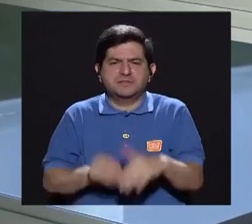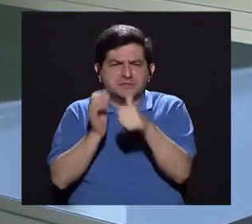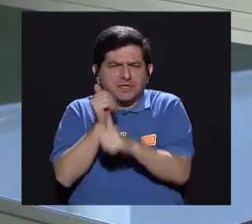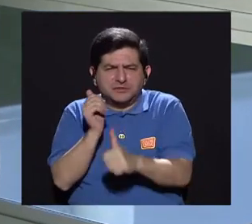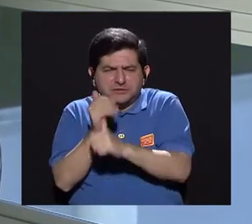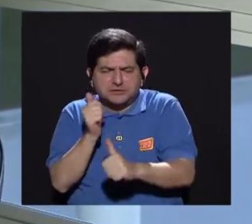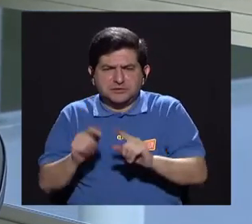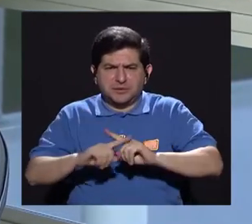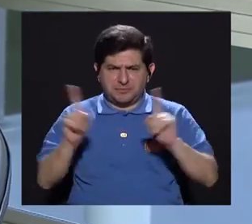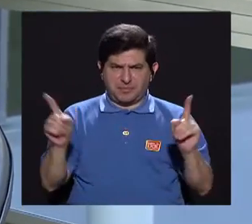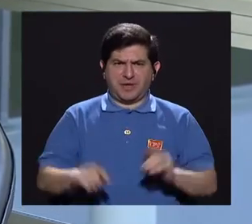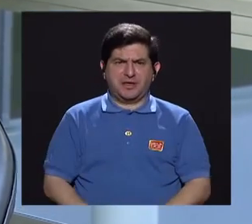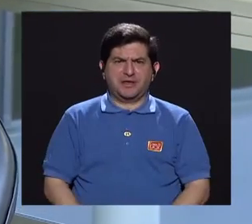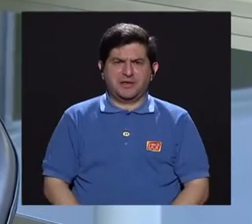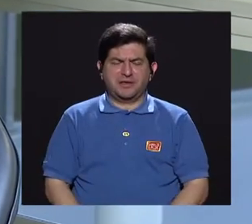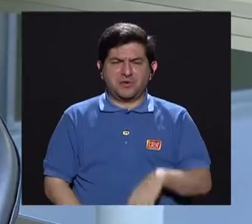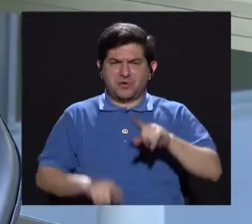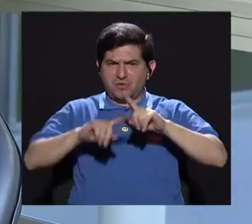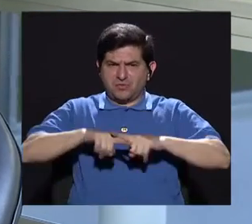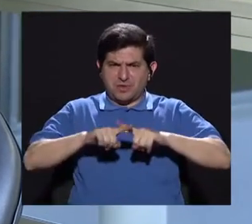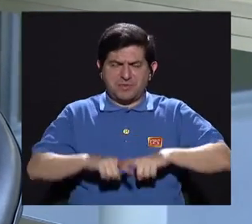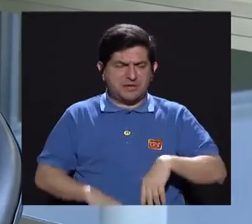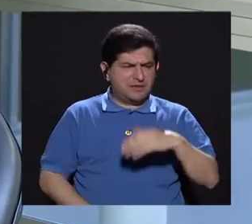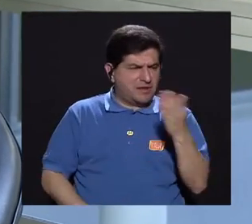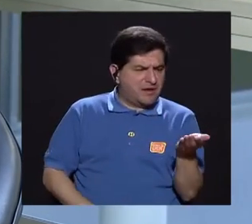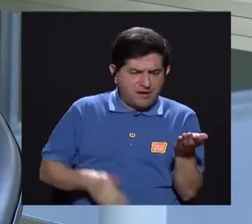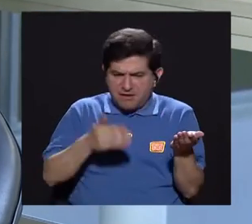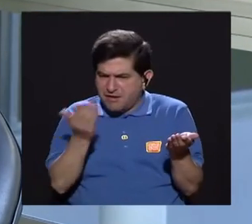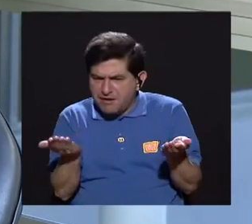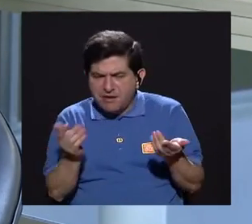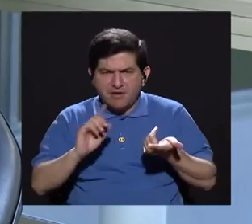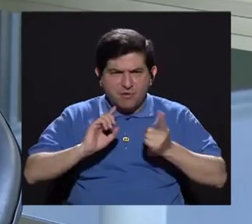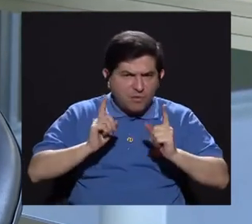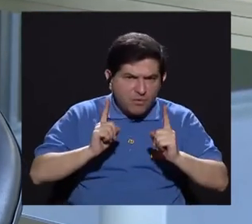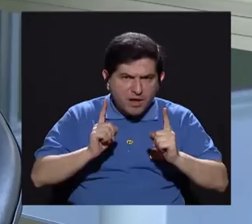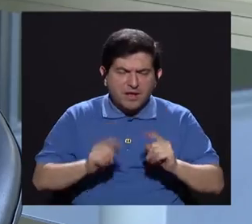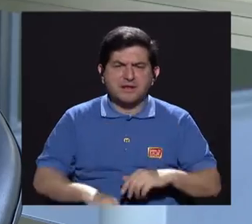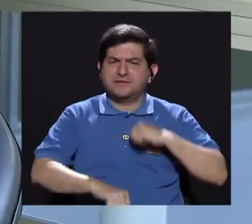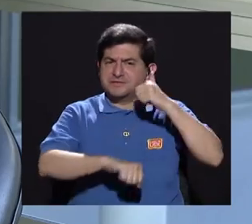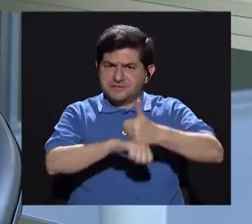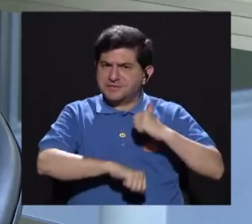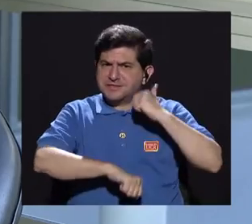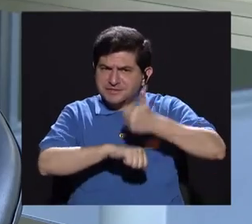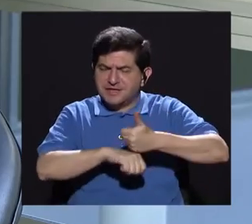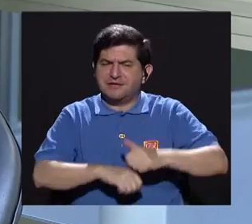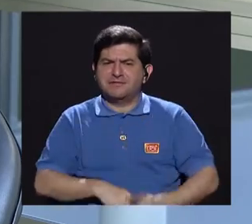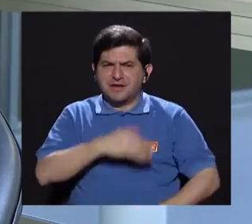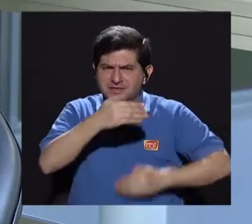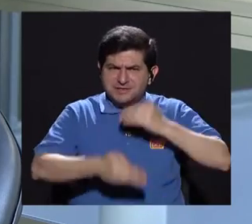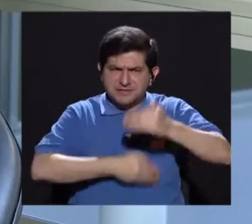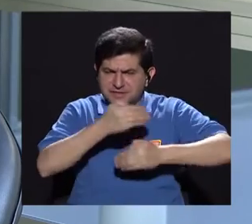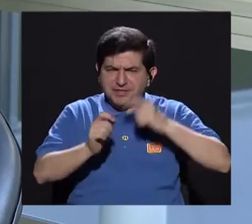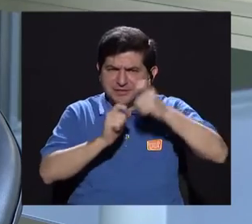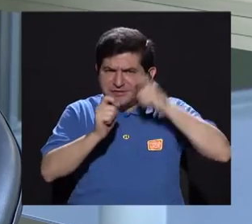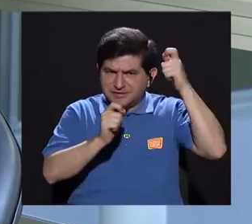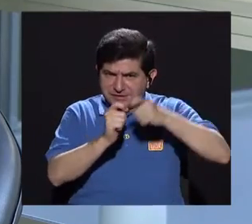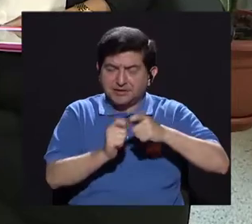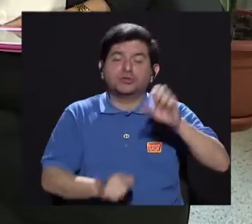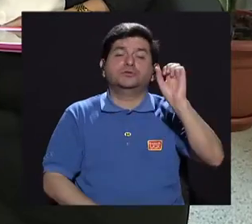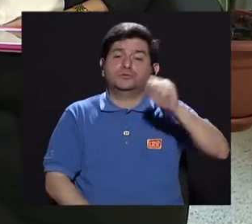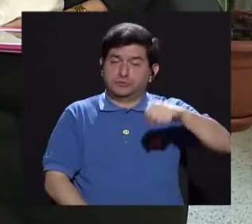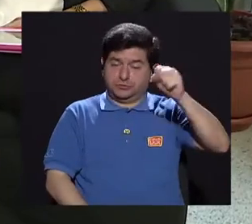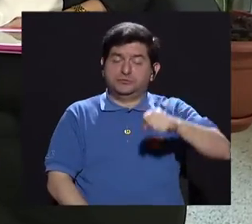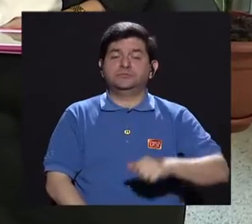Pero de acuerdo a esto, así es crónico o así es por morbilidad, ¿está establecido algún mecanismo, algún protocolo